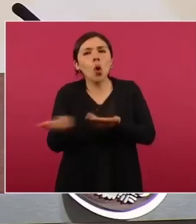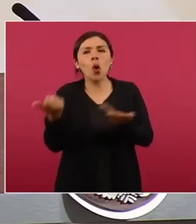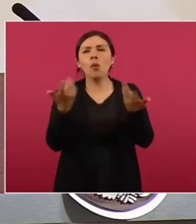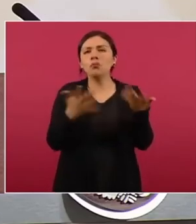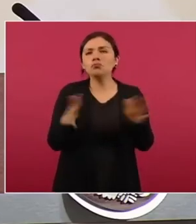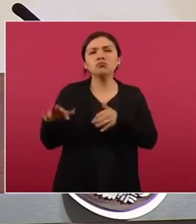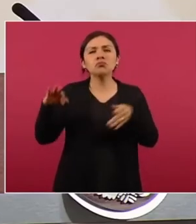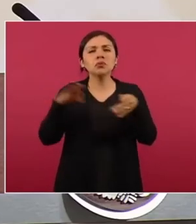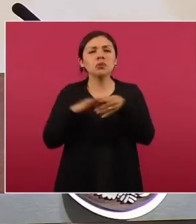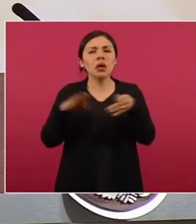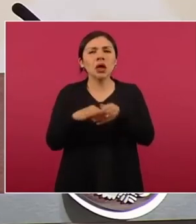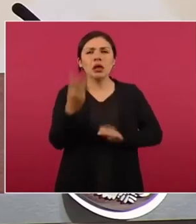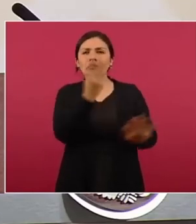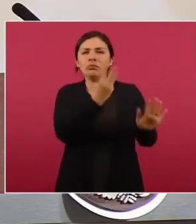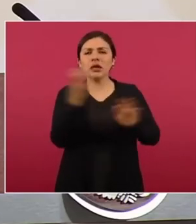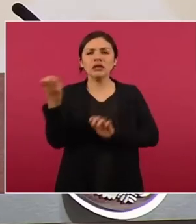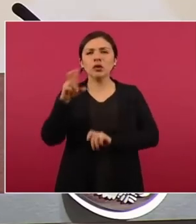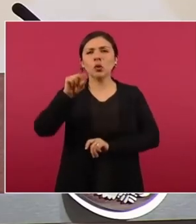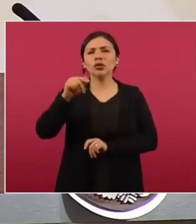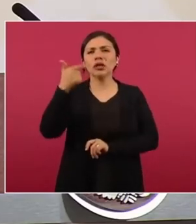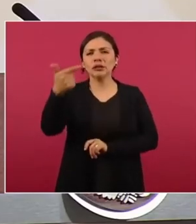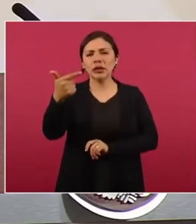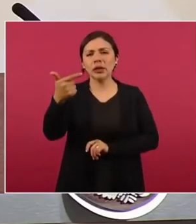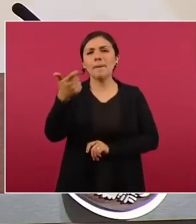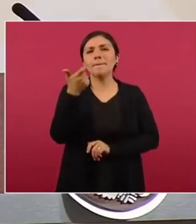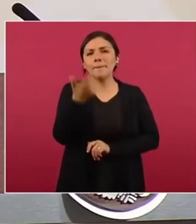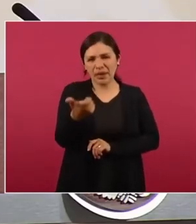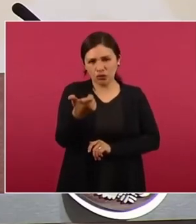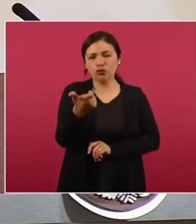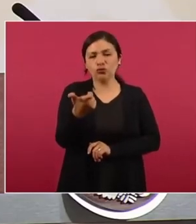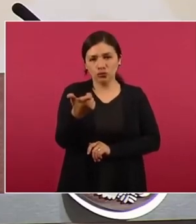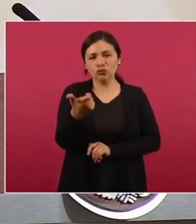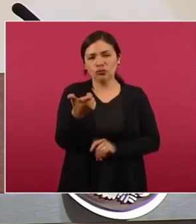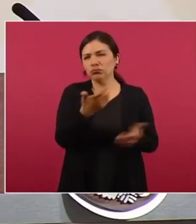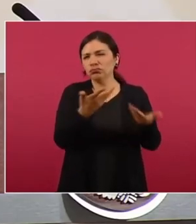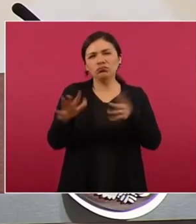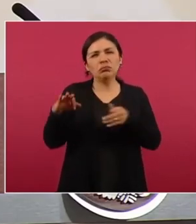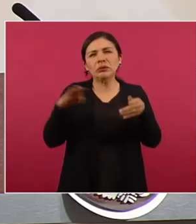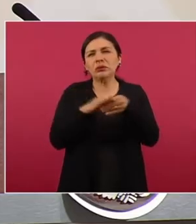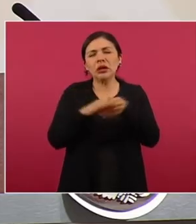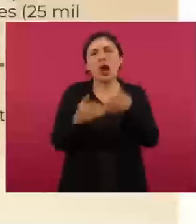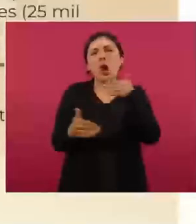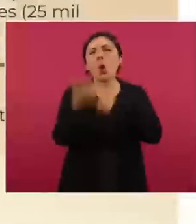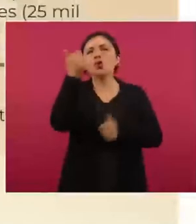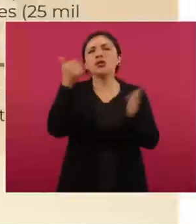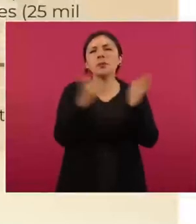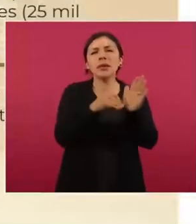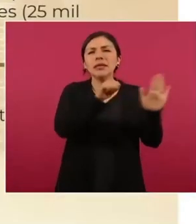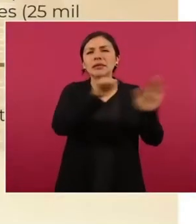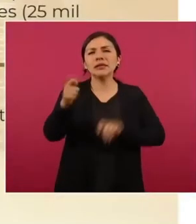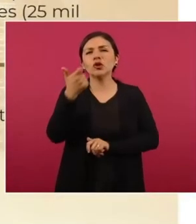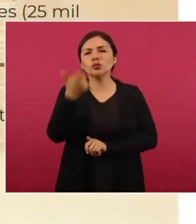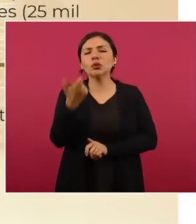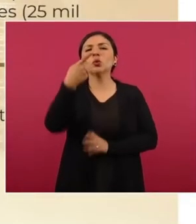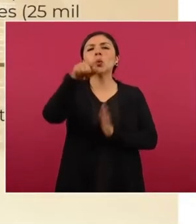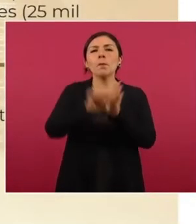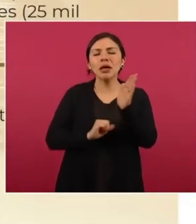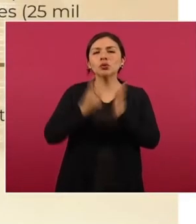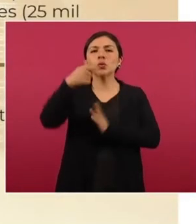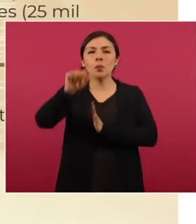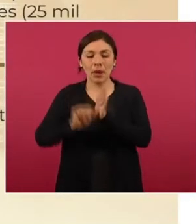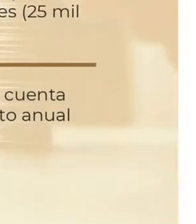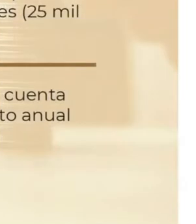387 pesos, algo así como 11 mil 600 pesos mensuales,